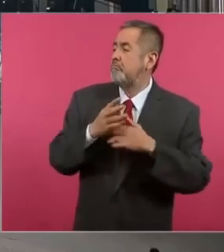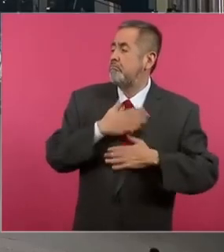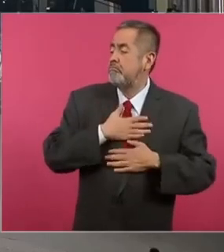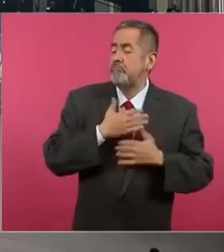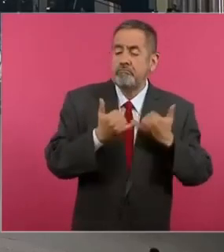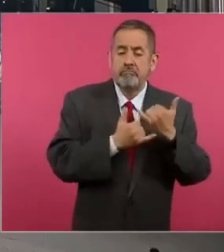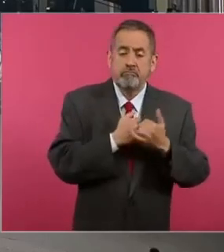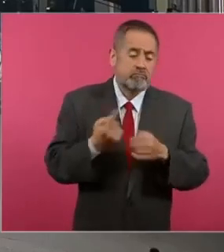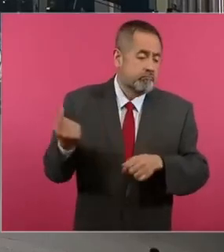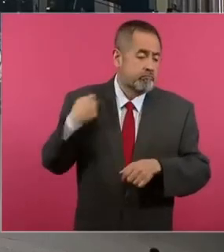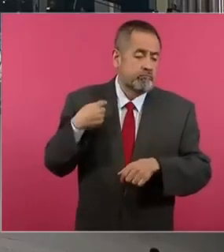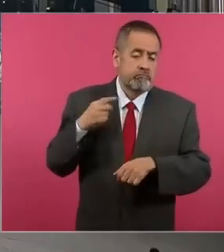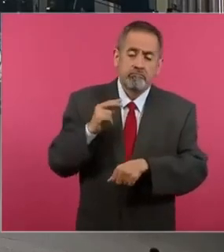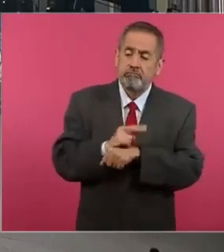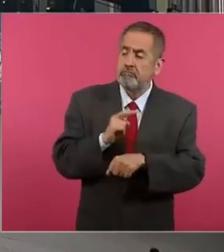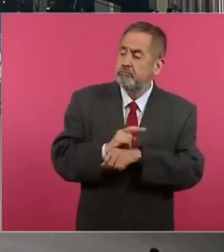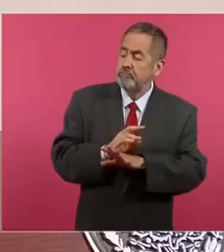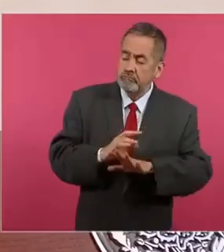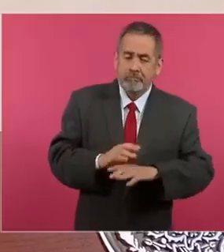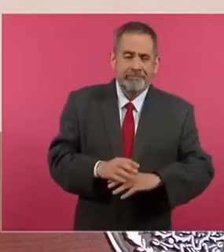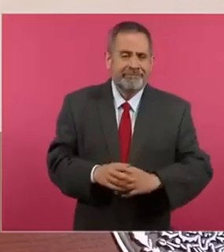guardaespaldas, déjenlos trabajar